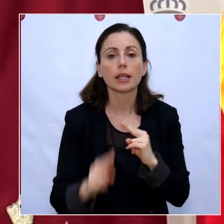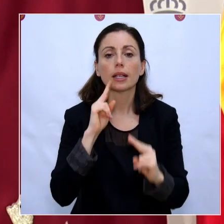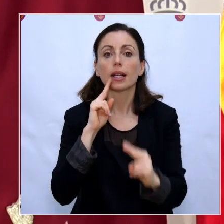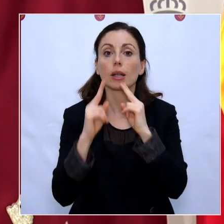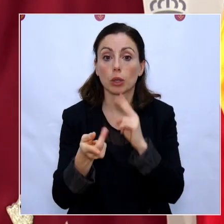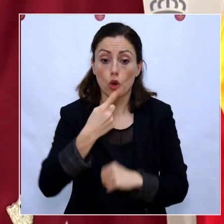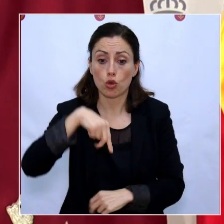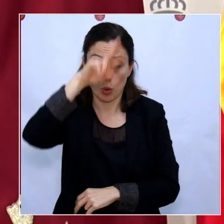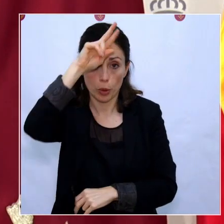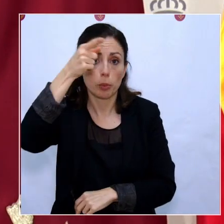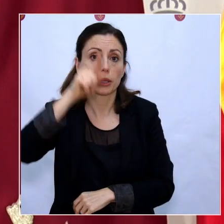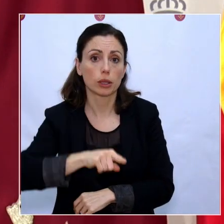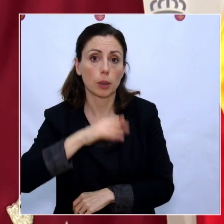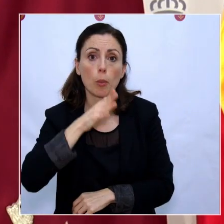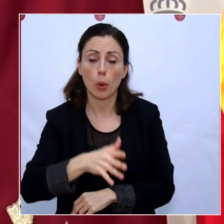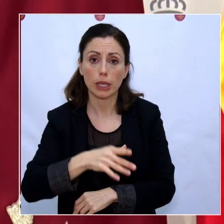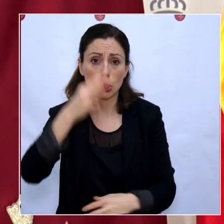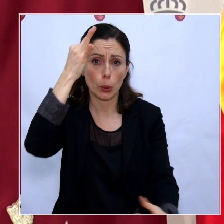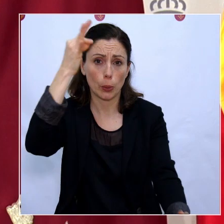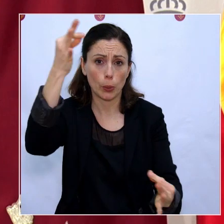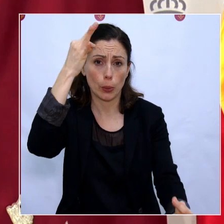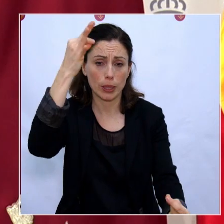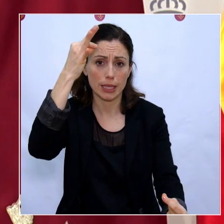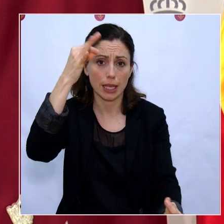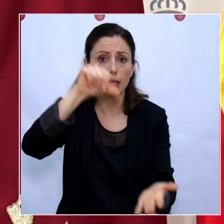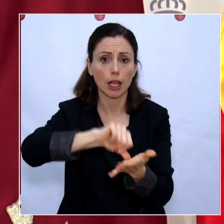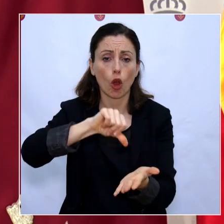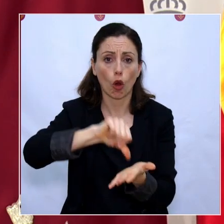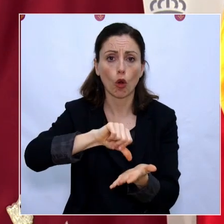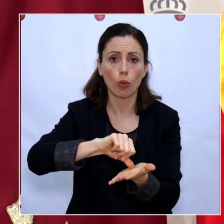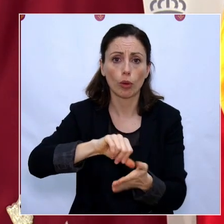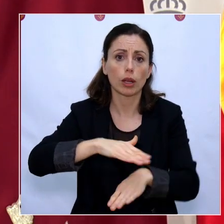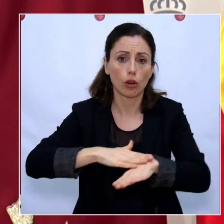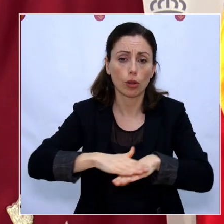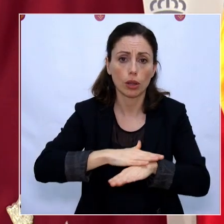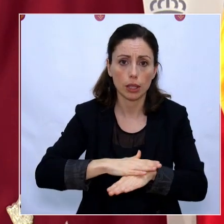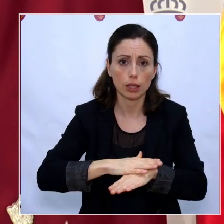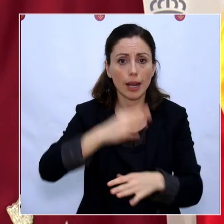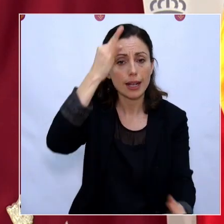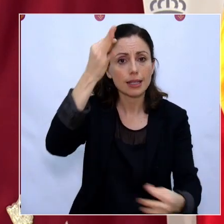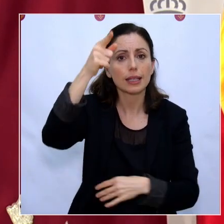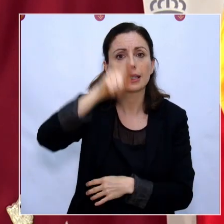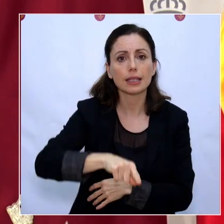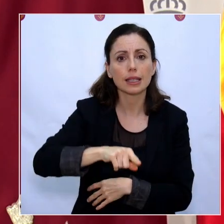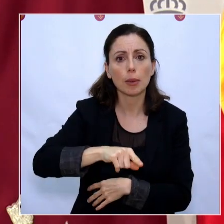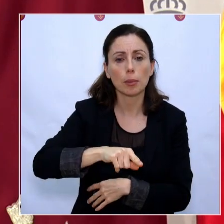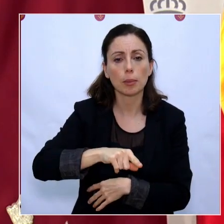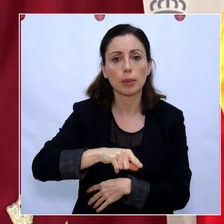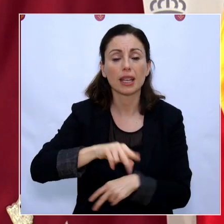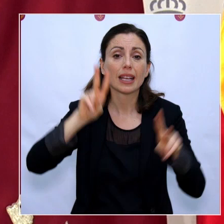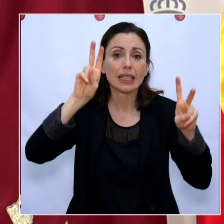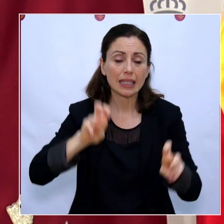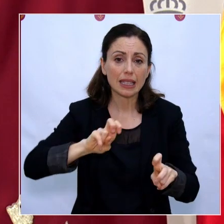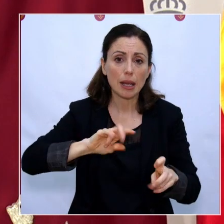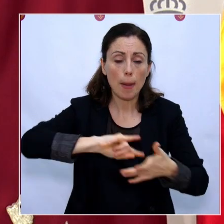también nos preocupan. Por eso seremos muy exigentes con el Gobierno central y por eso seremos muy exigentes con ese plan de recuperación económica